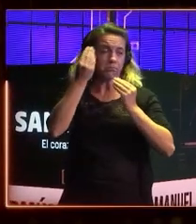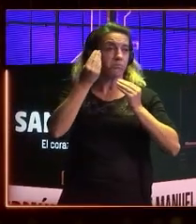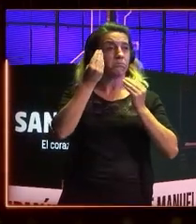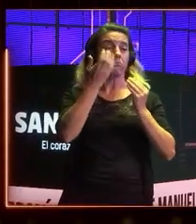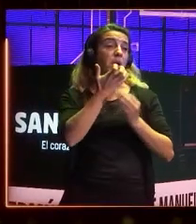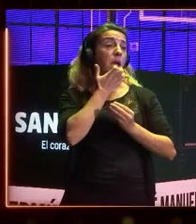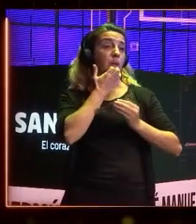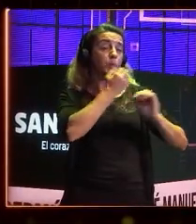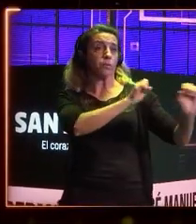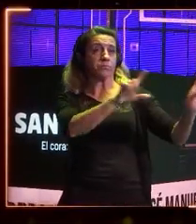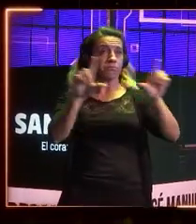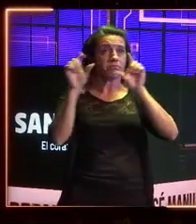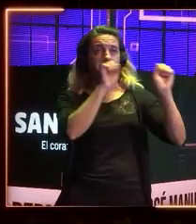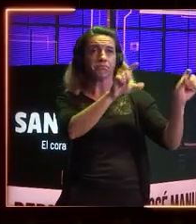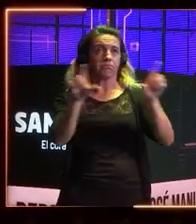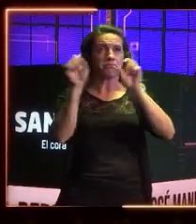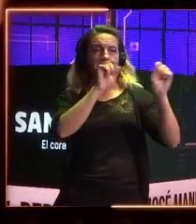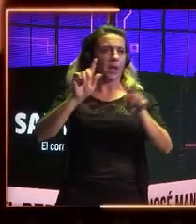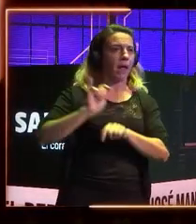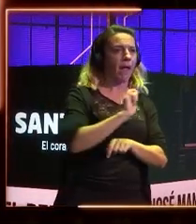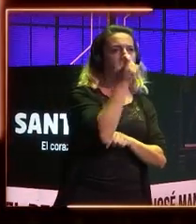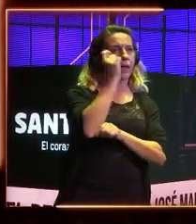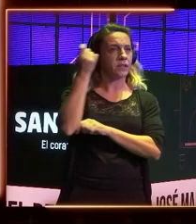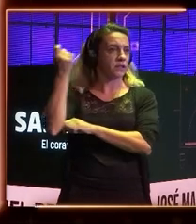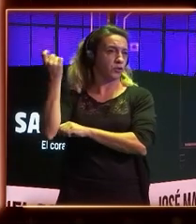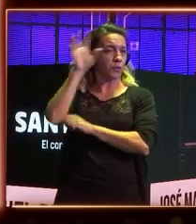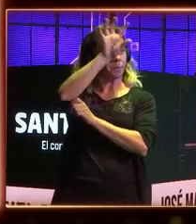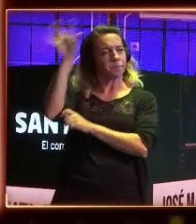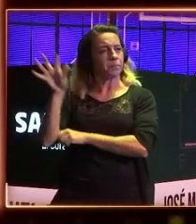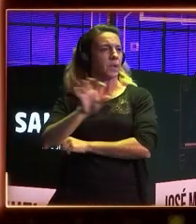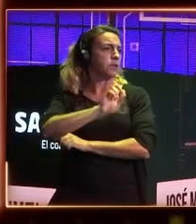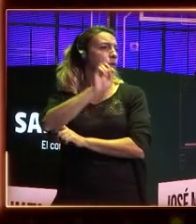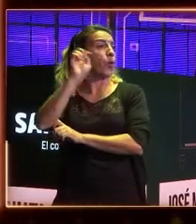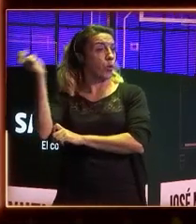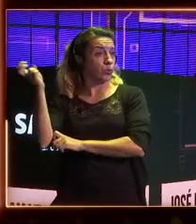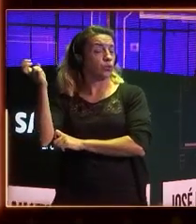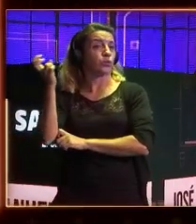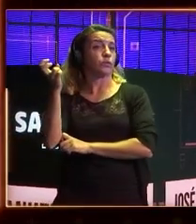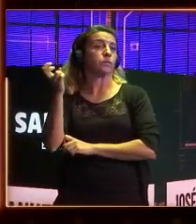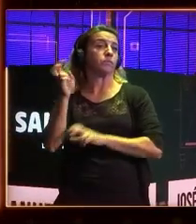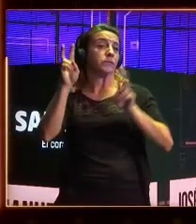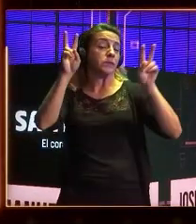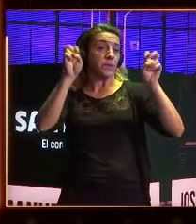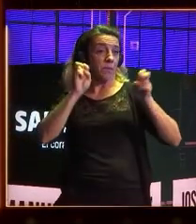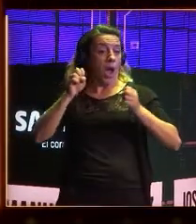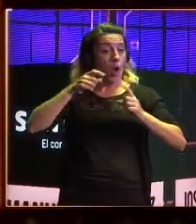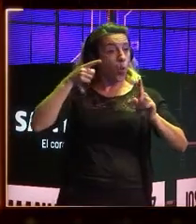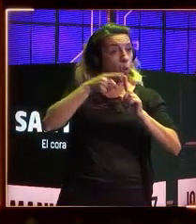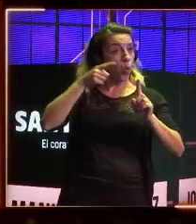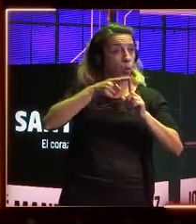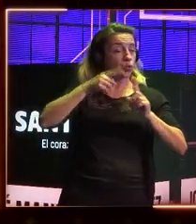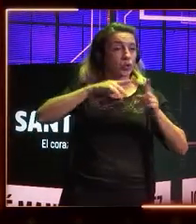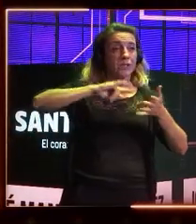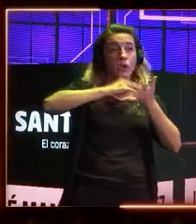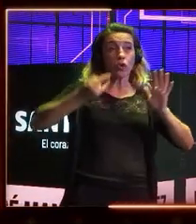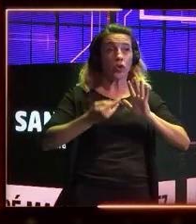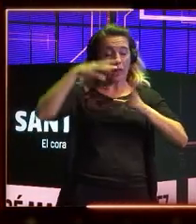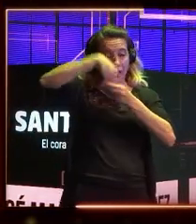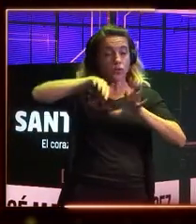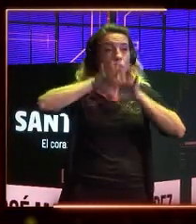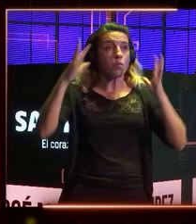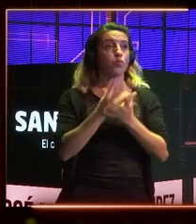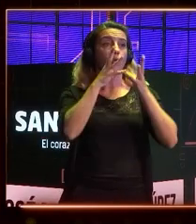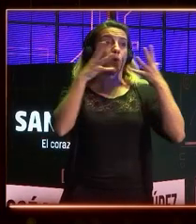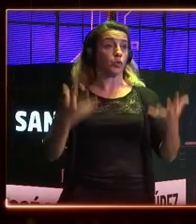ejemplos de éxito, de otras latitudes sobre la aplicación de la tecnología en el mundo actual para mejorar,